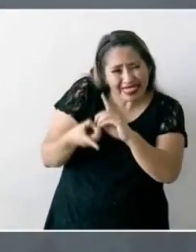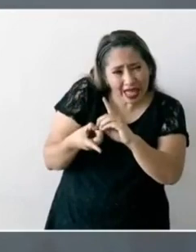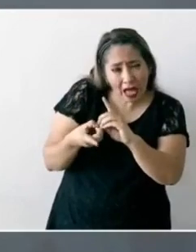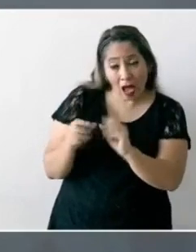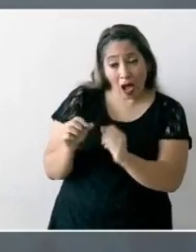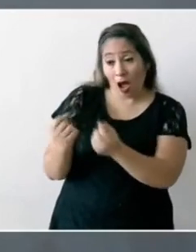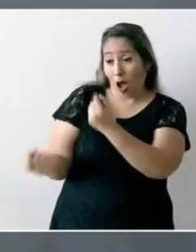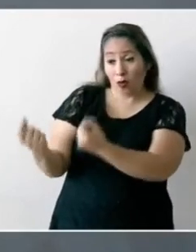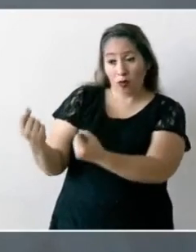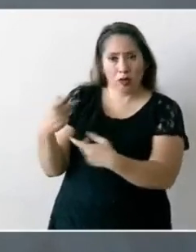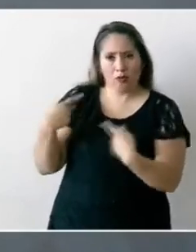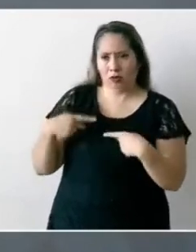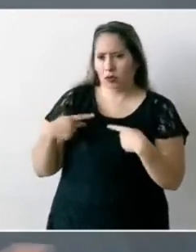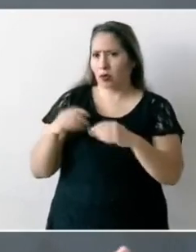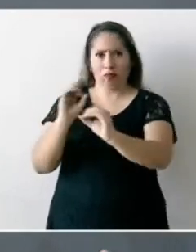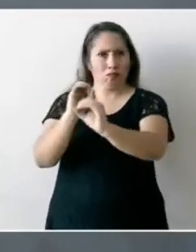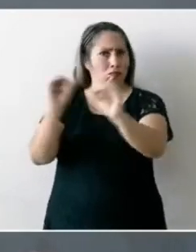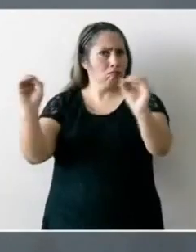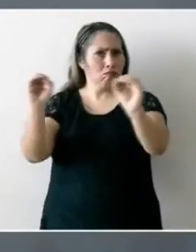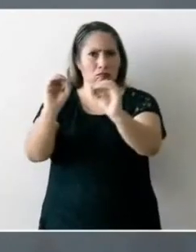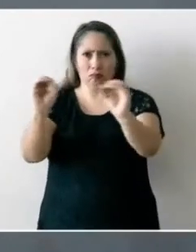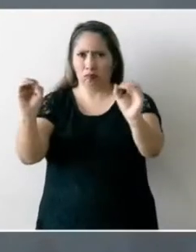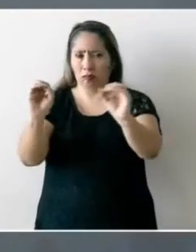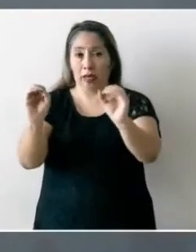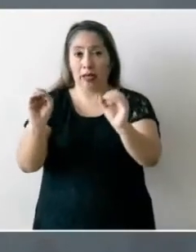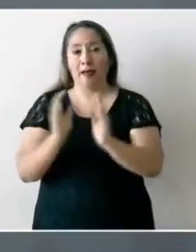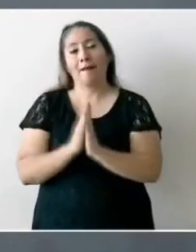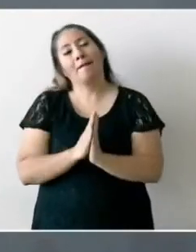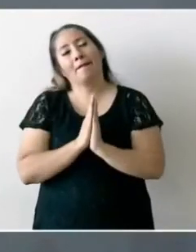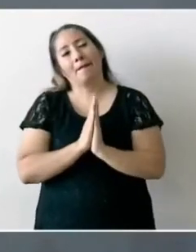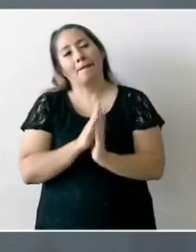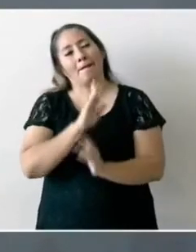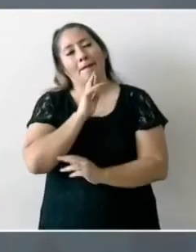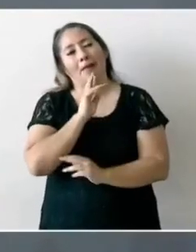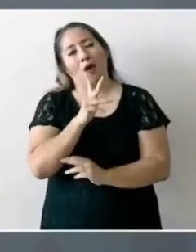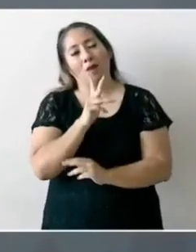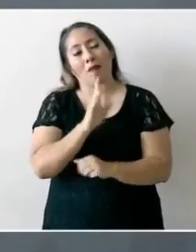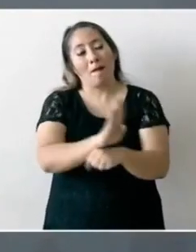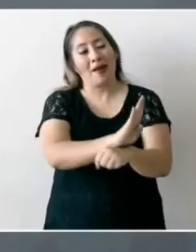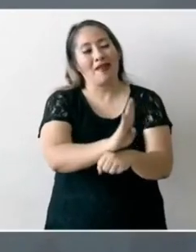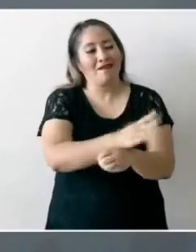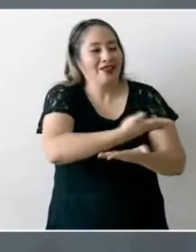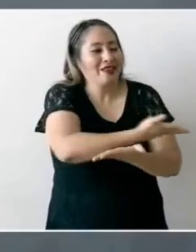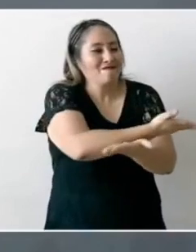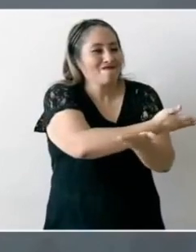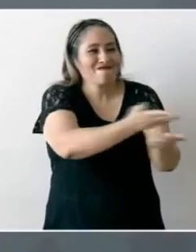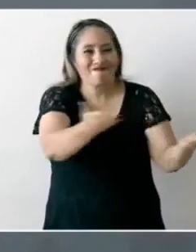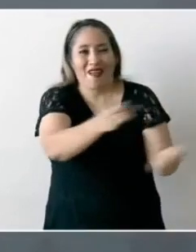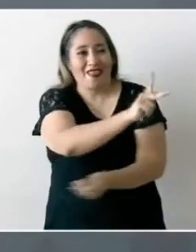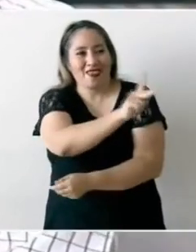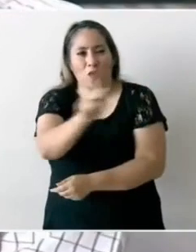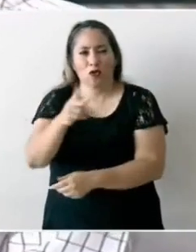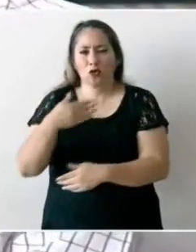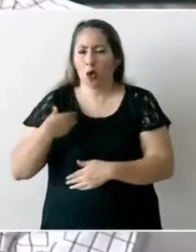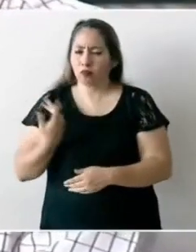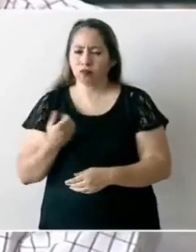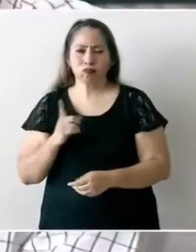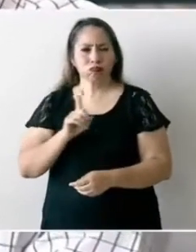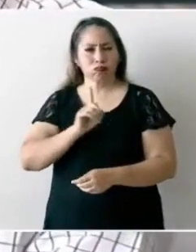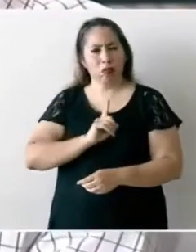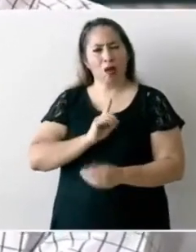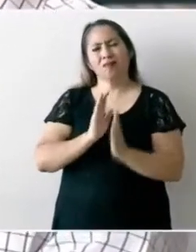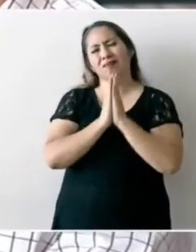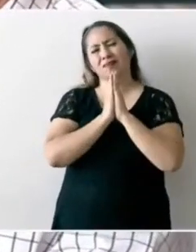y sí nos beneficia a todos. entonces vengo a